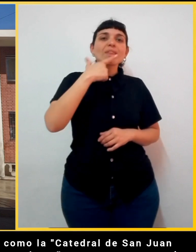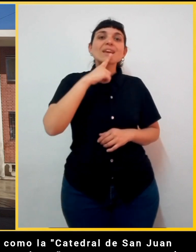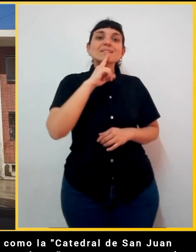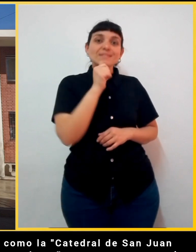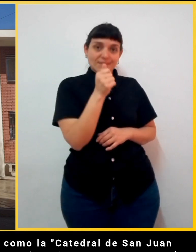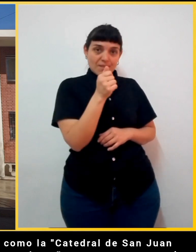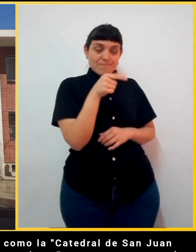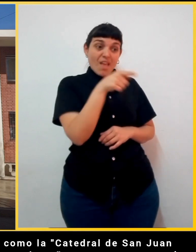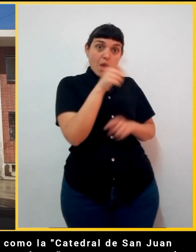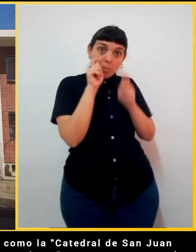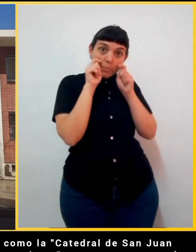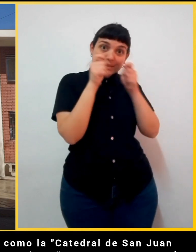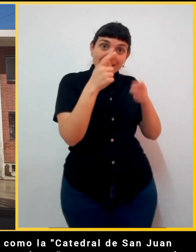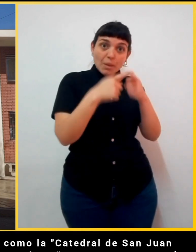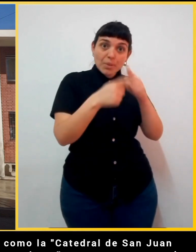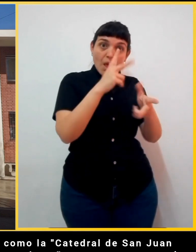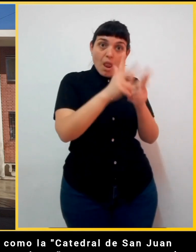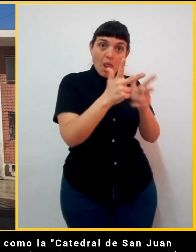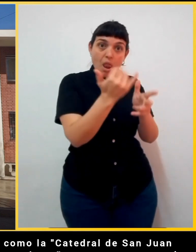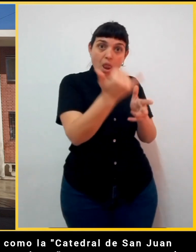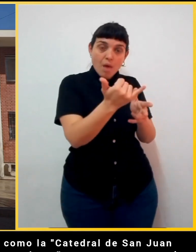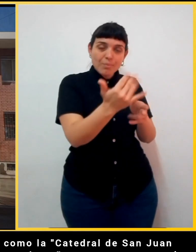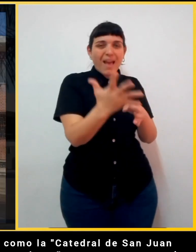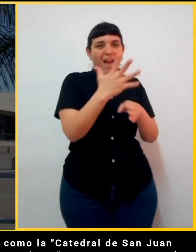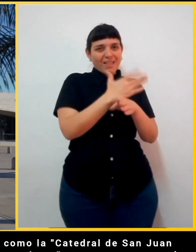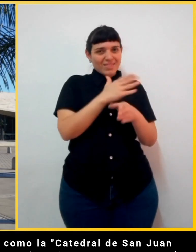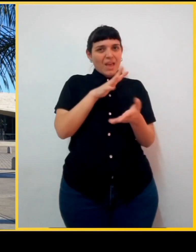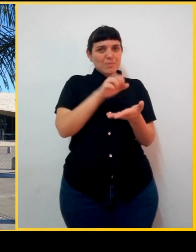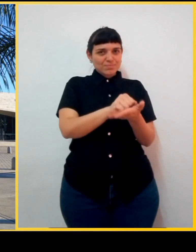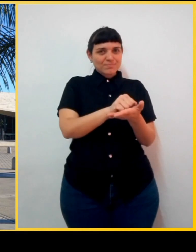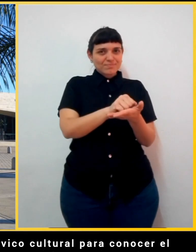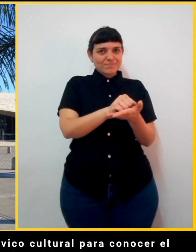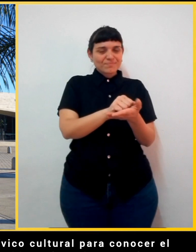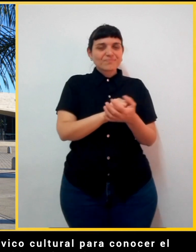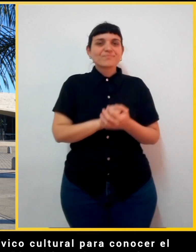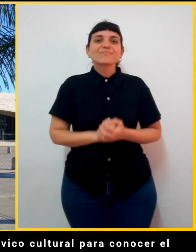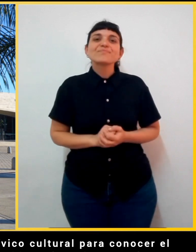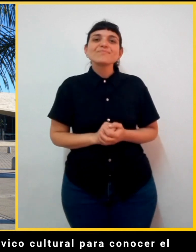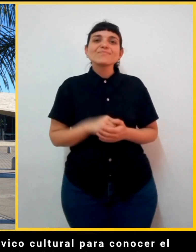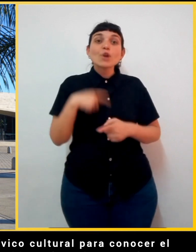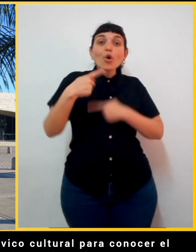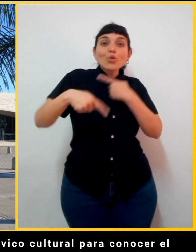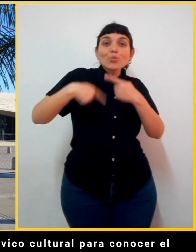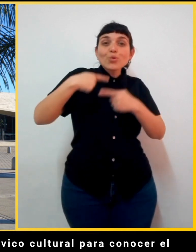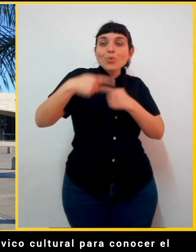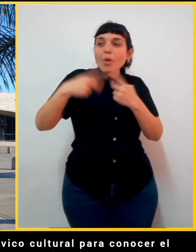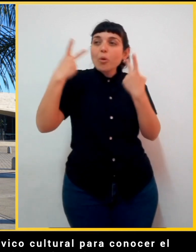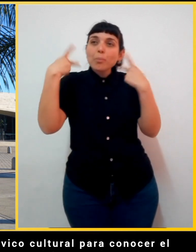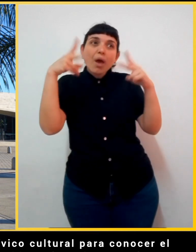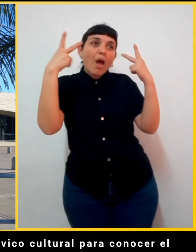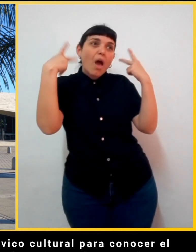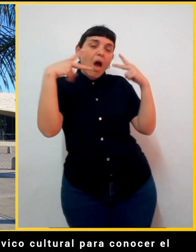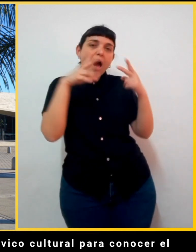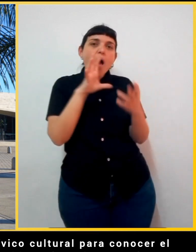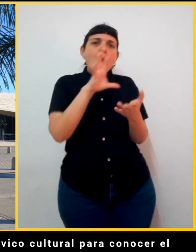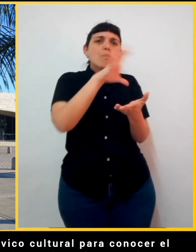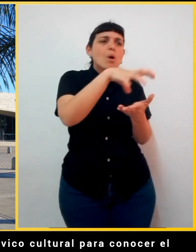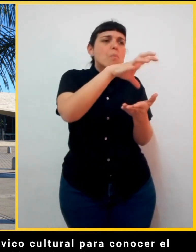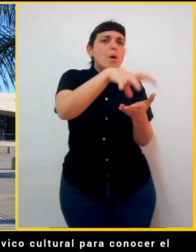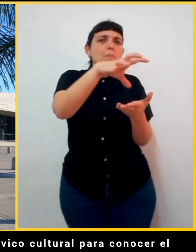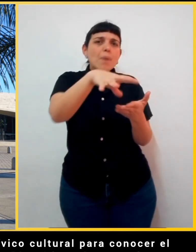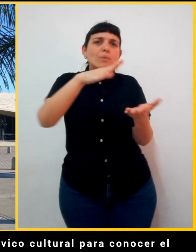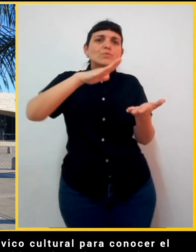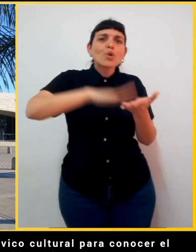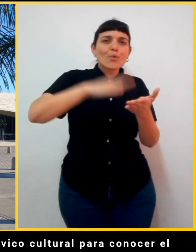señas, con reserva previa. Continuamos nuestro recorrido hacia el eje cívico